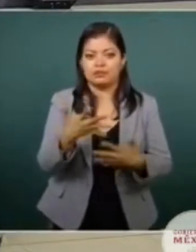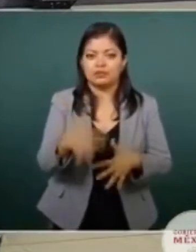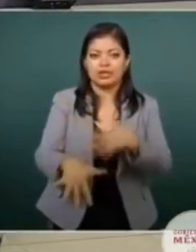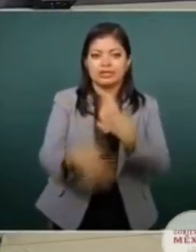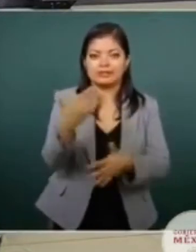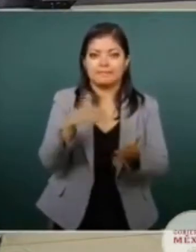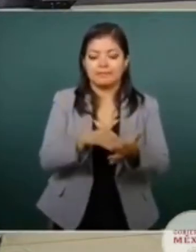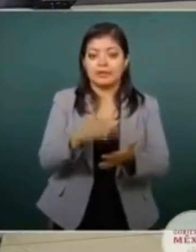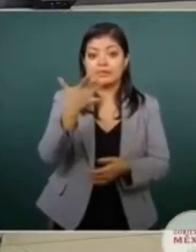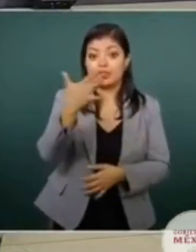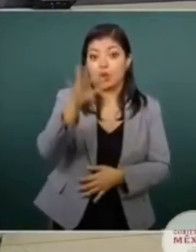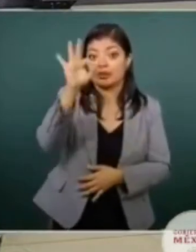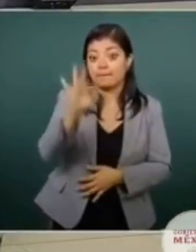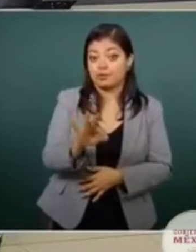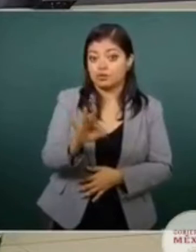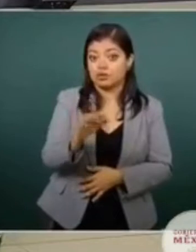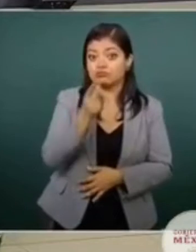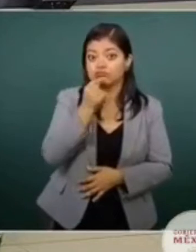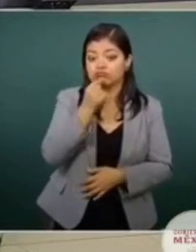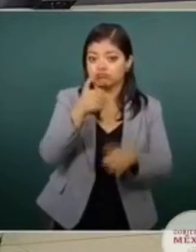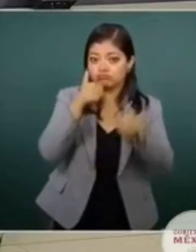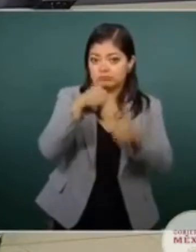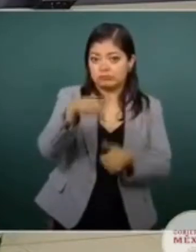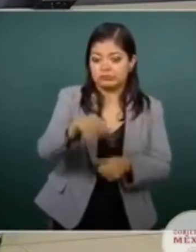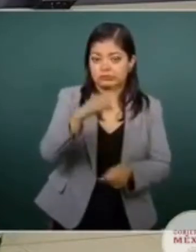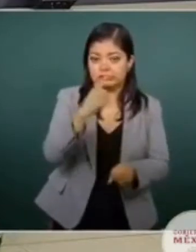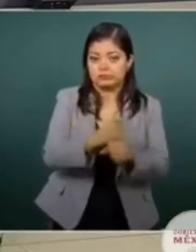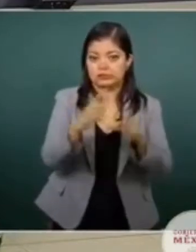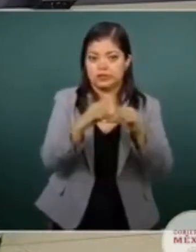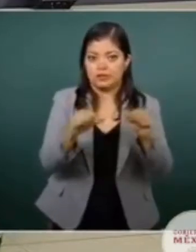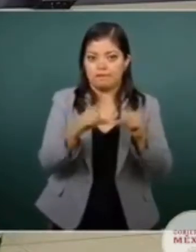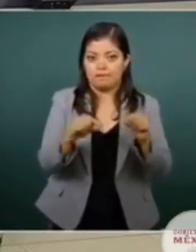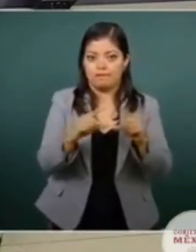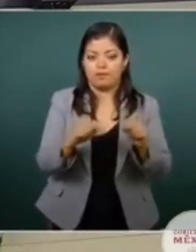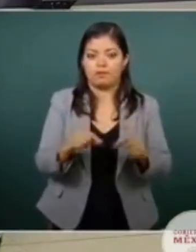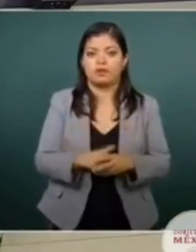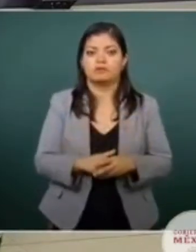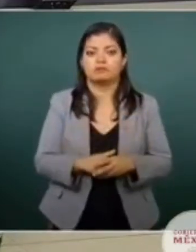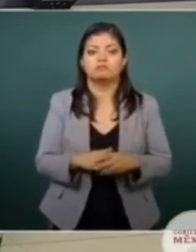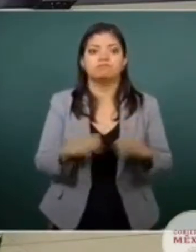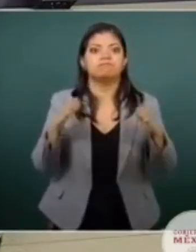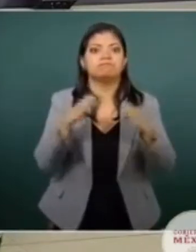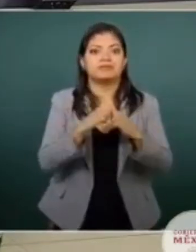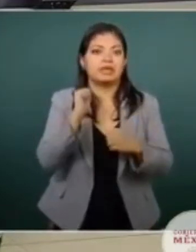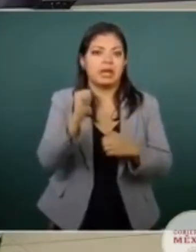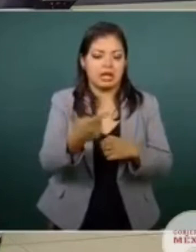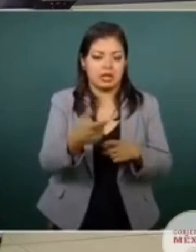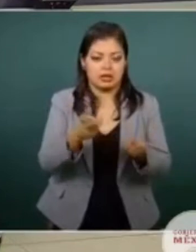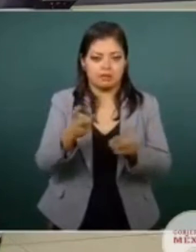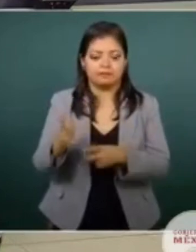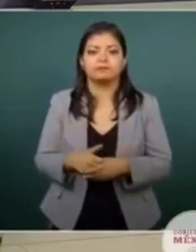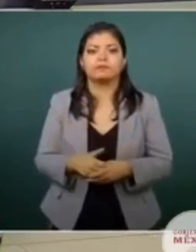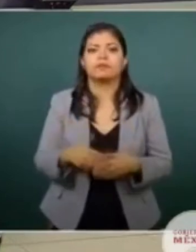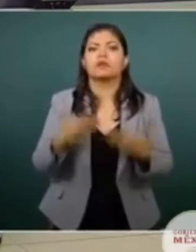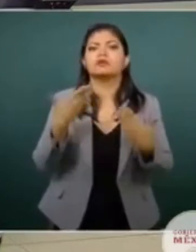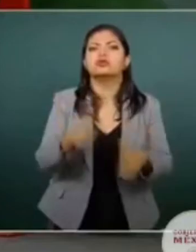50 por ciento, atendiendo la incidencia delictiva. En cuanto a fuerzas de